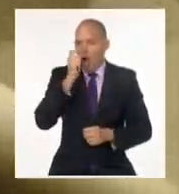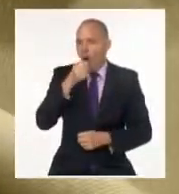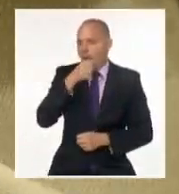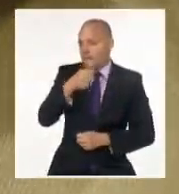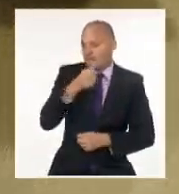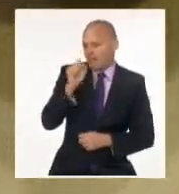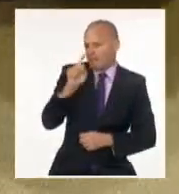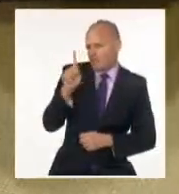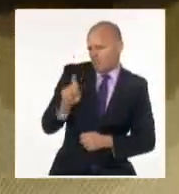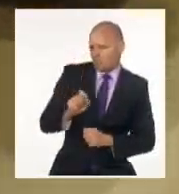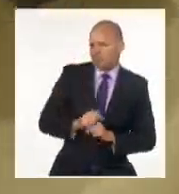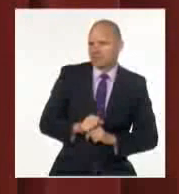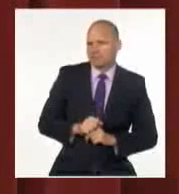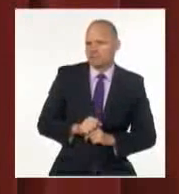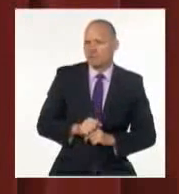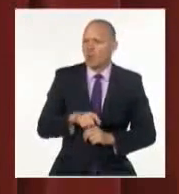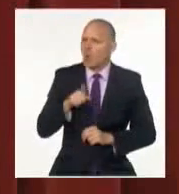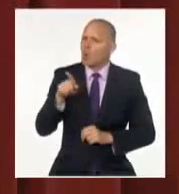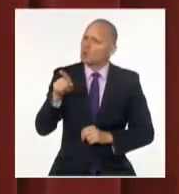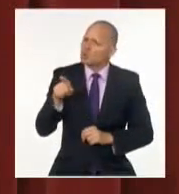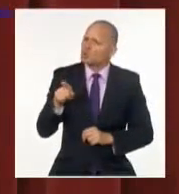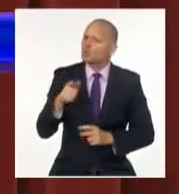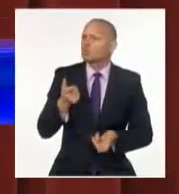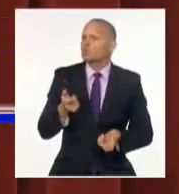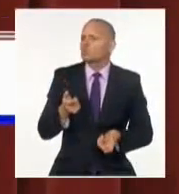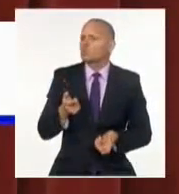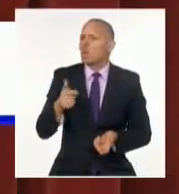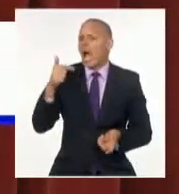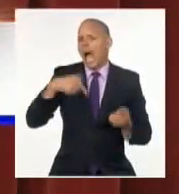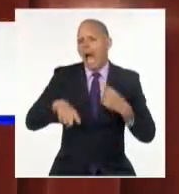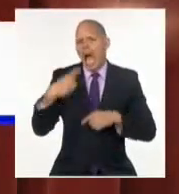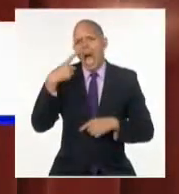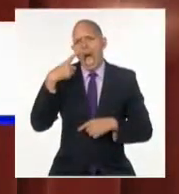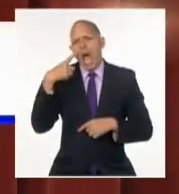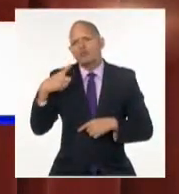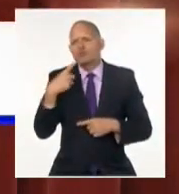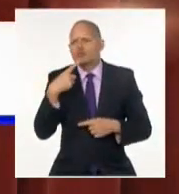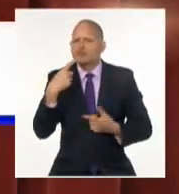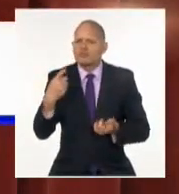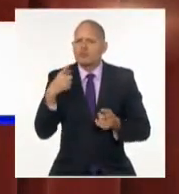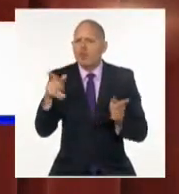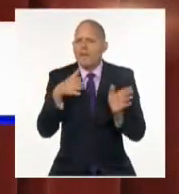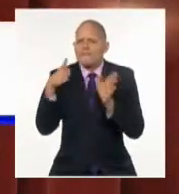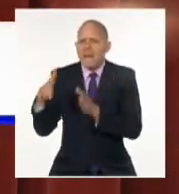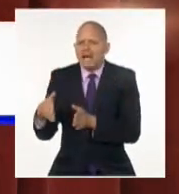usted después de estar fuera del área de las acciones,